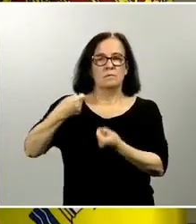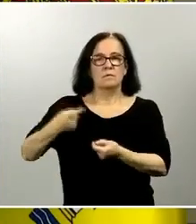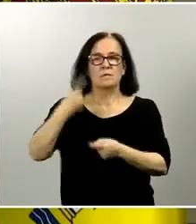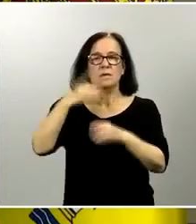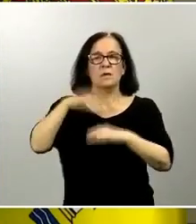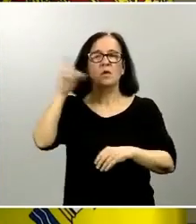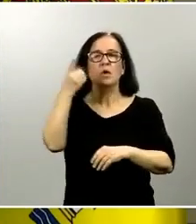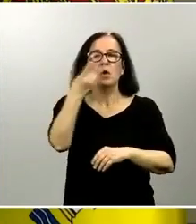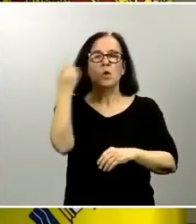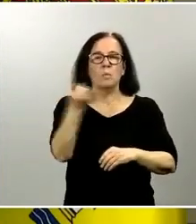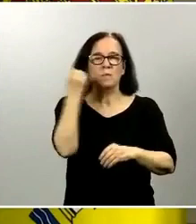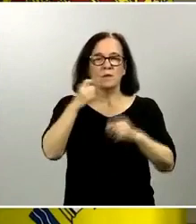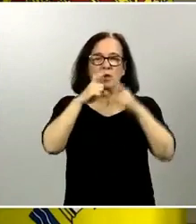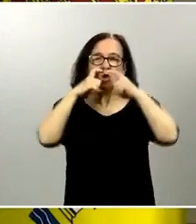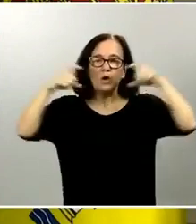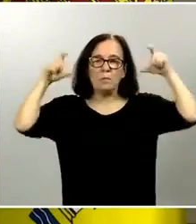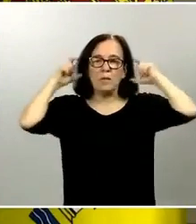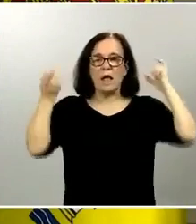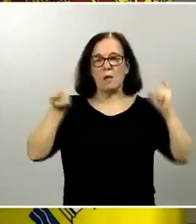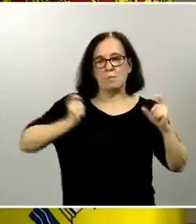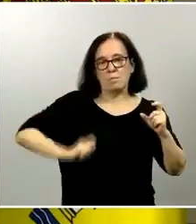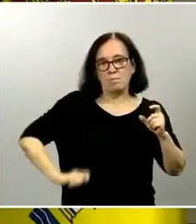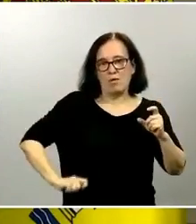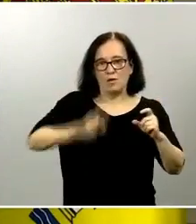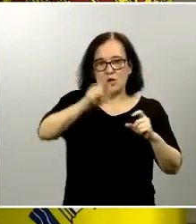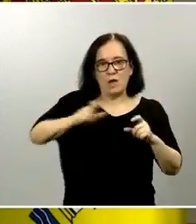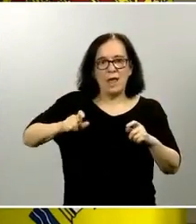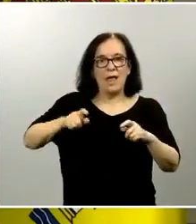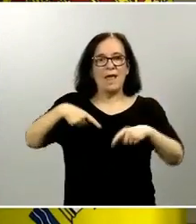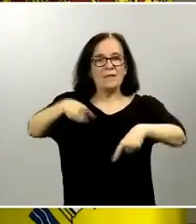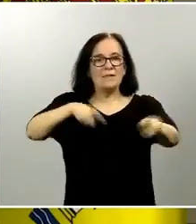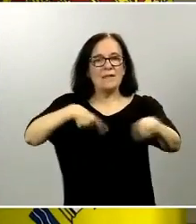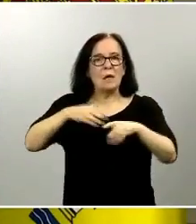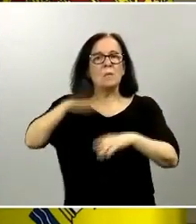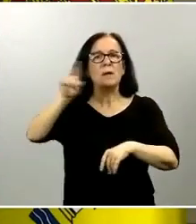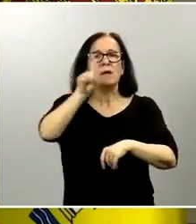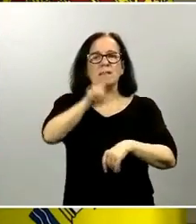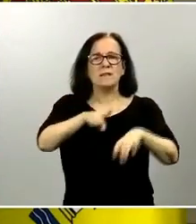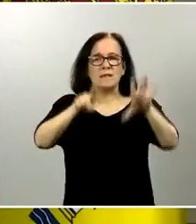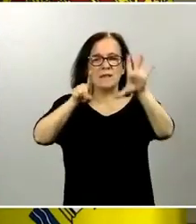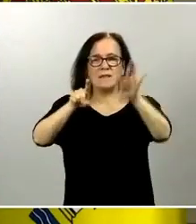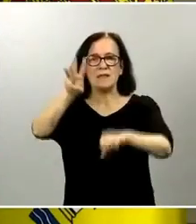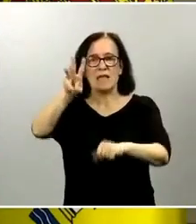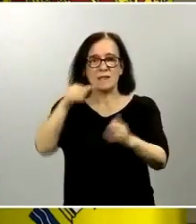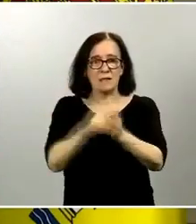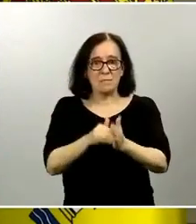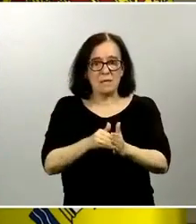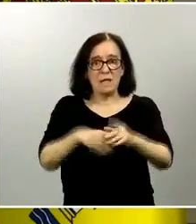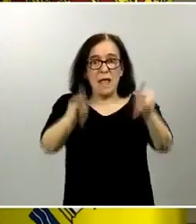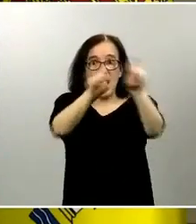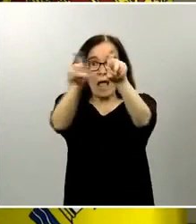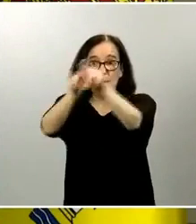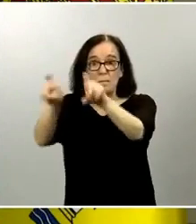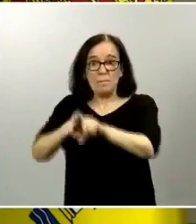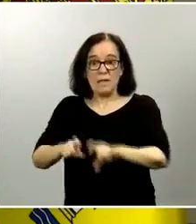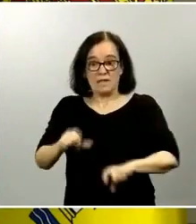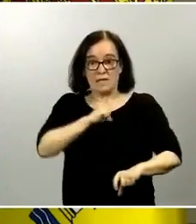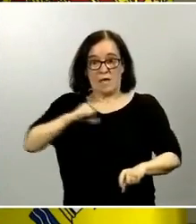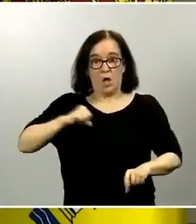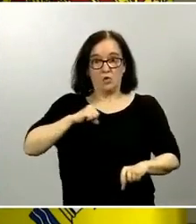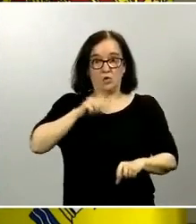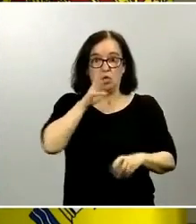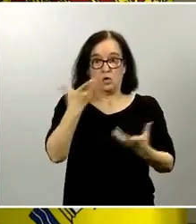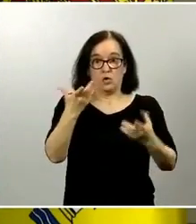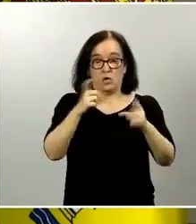mascarillas para los profesionales del transporte más de 163.000 empresas y autónomos a través